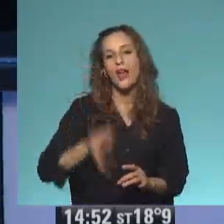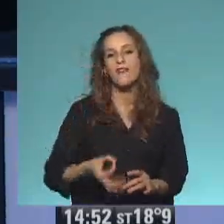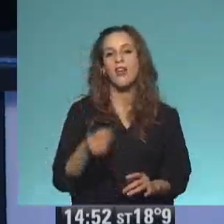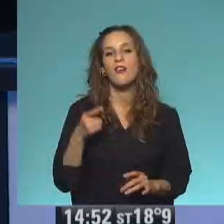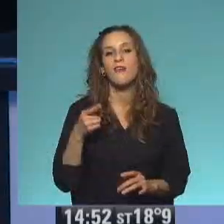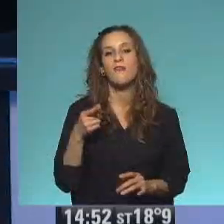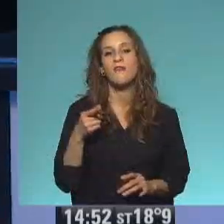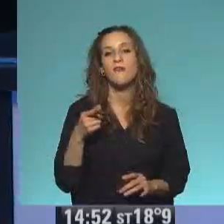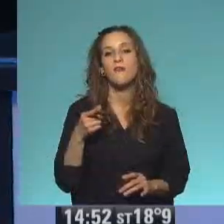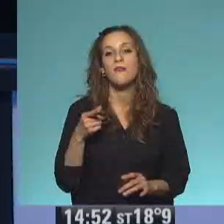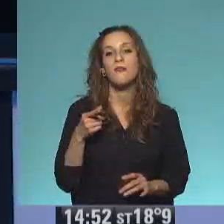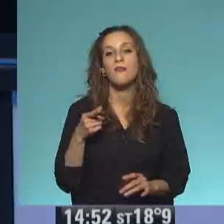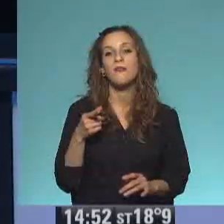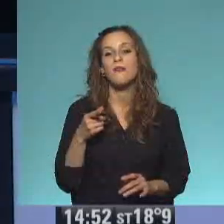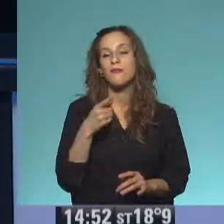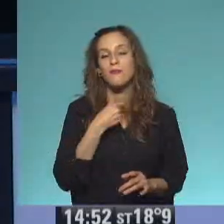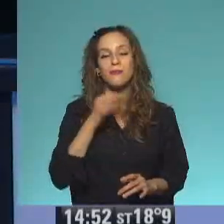comes Harry? Harry postre.